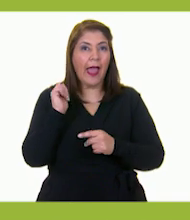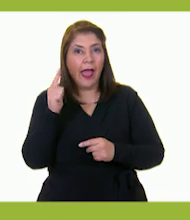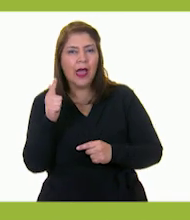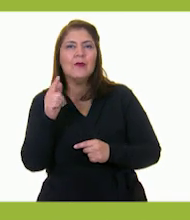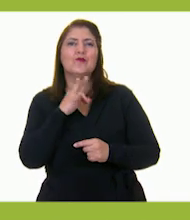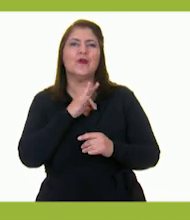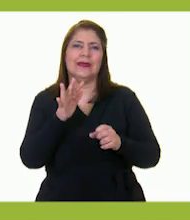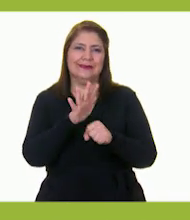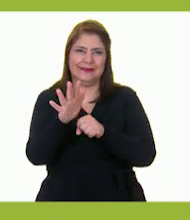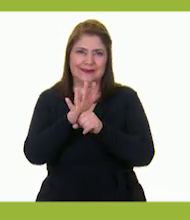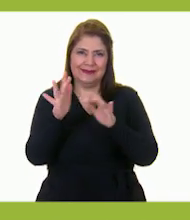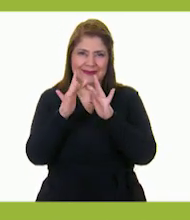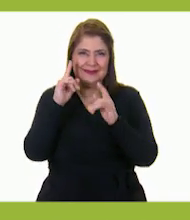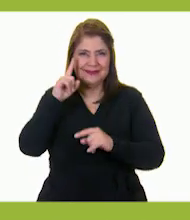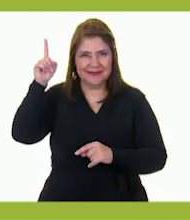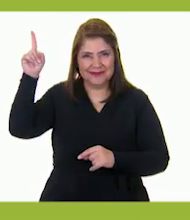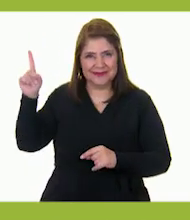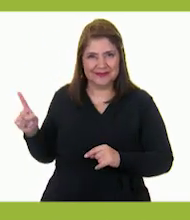contáctanos.